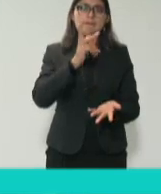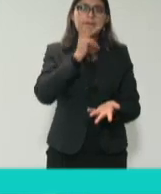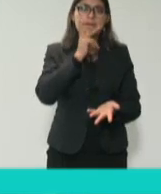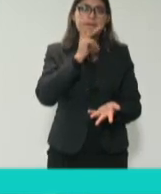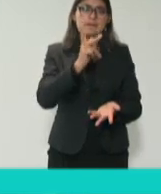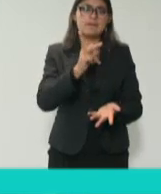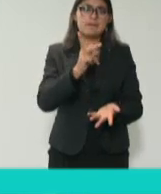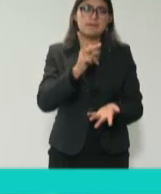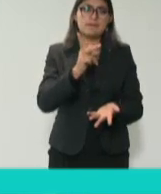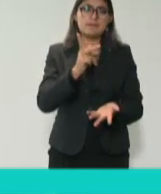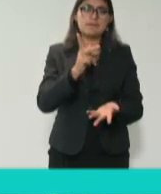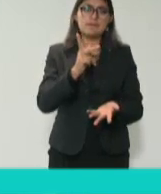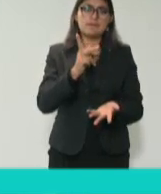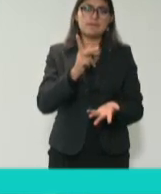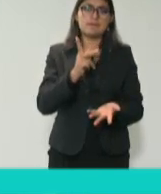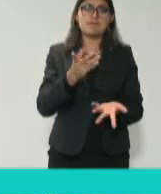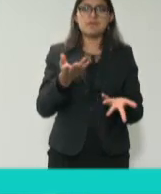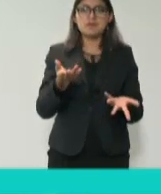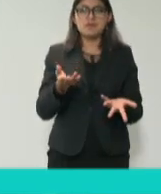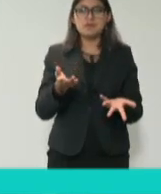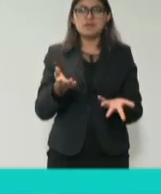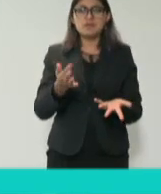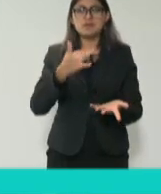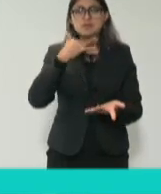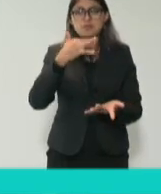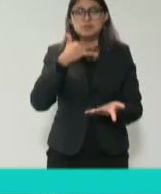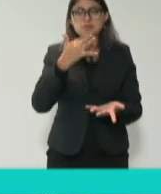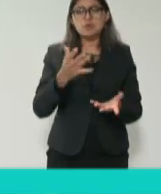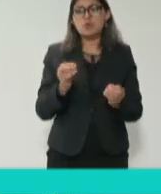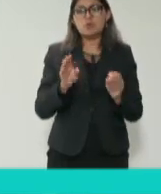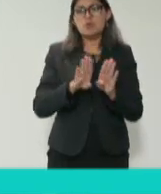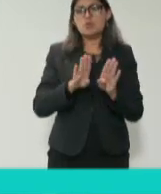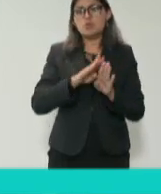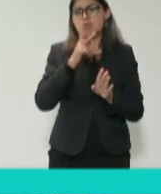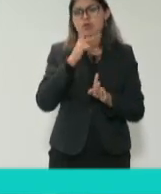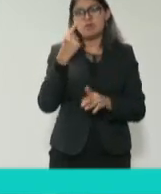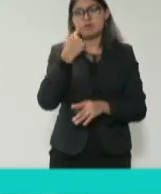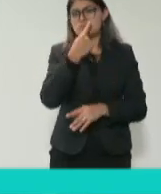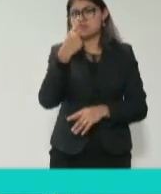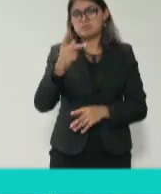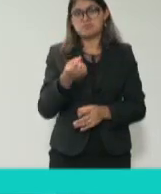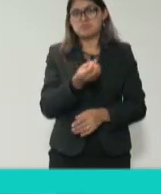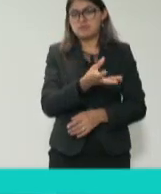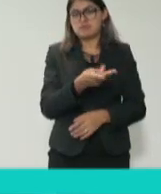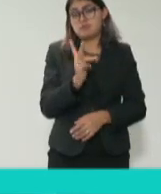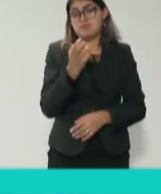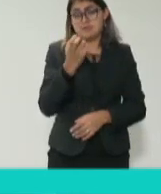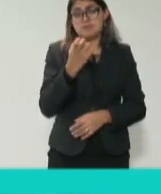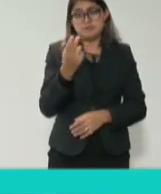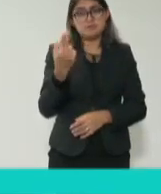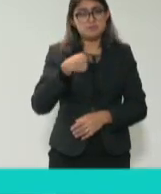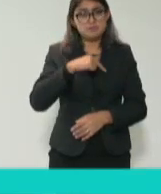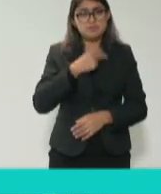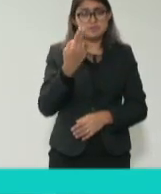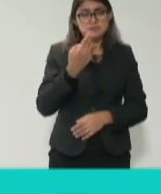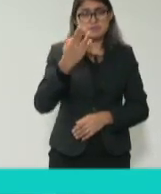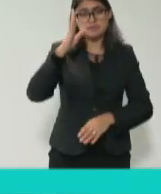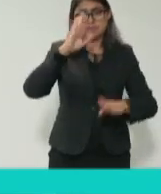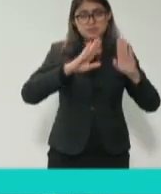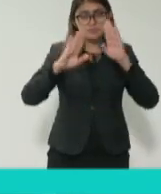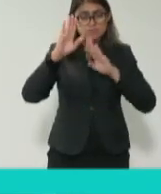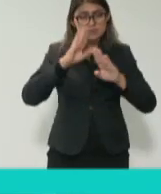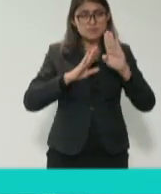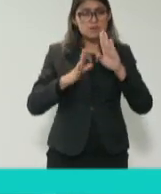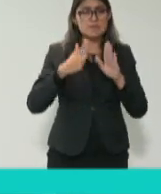pudrición o podredumbe o como quieran decirle. Entonces, hay que trabajar en esa parte, hay que llegar todos a nuestra